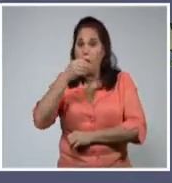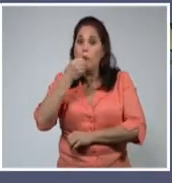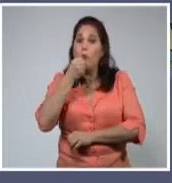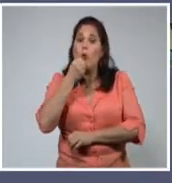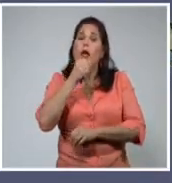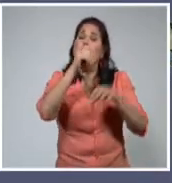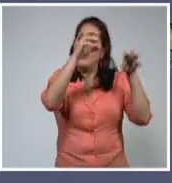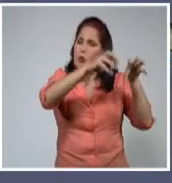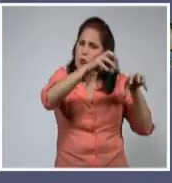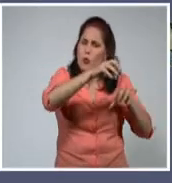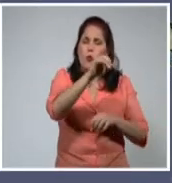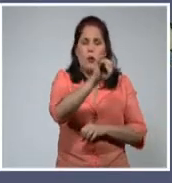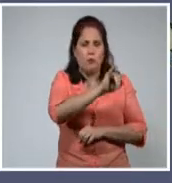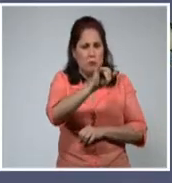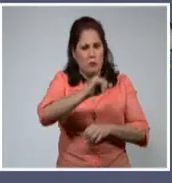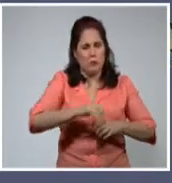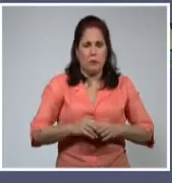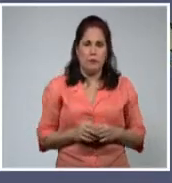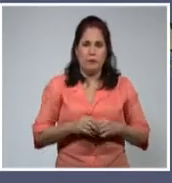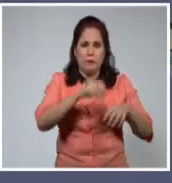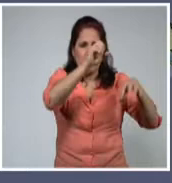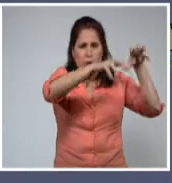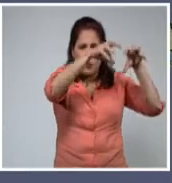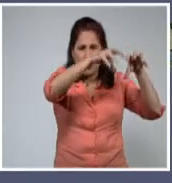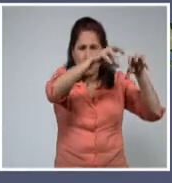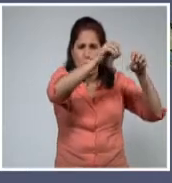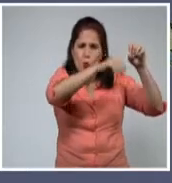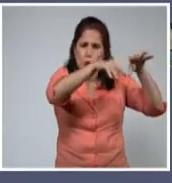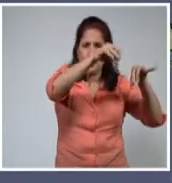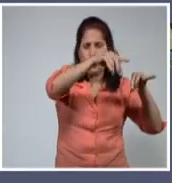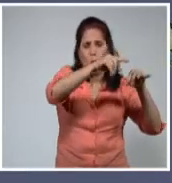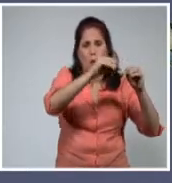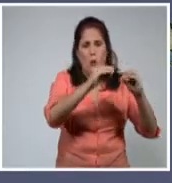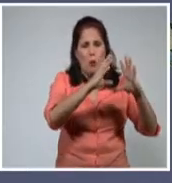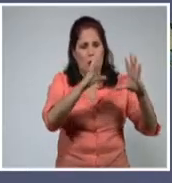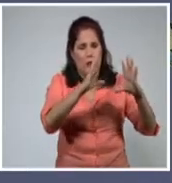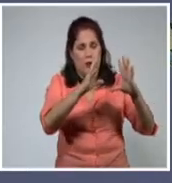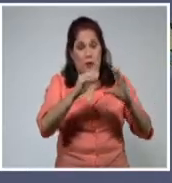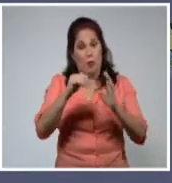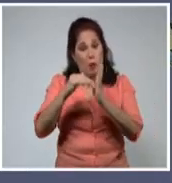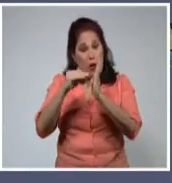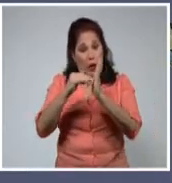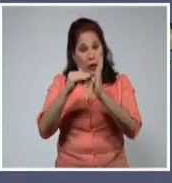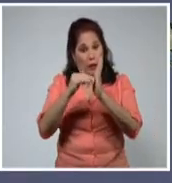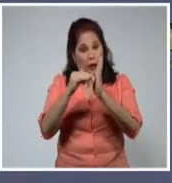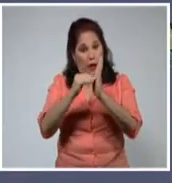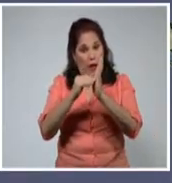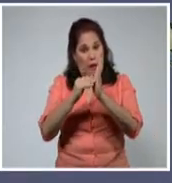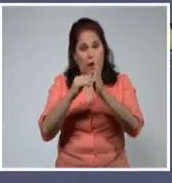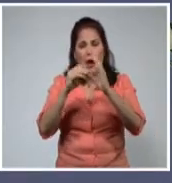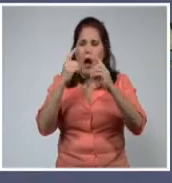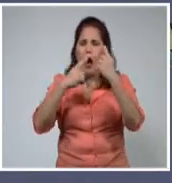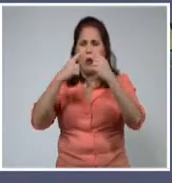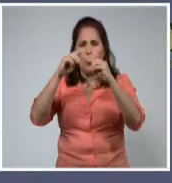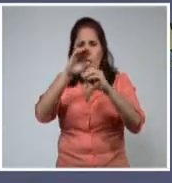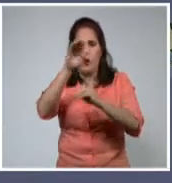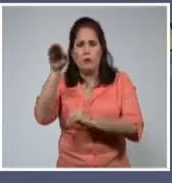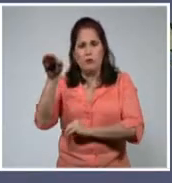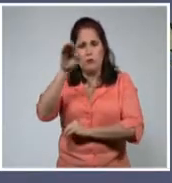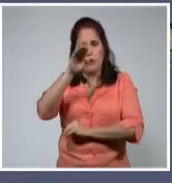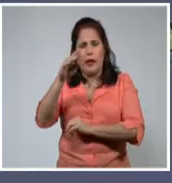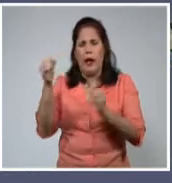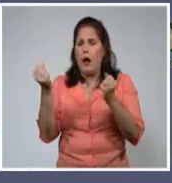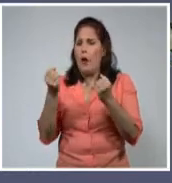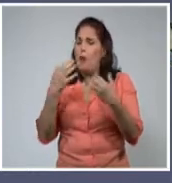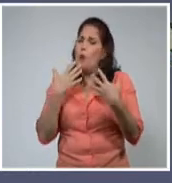algún chubasco de manera aislada ocasional, sobre todo durante la primera parte del día de la tarde. Como pueden observar, se ha formado en algunas zonas del interior producto del calentamiento